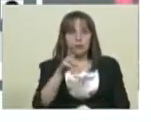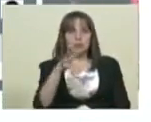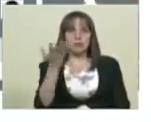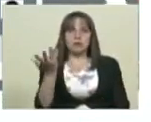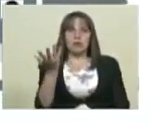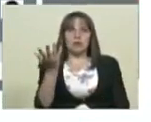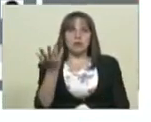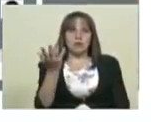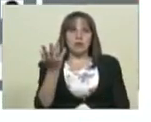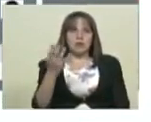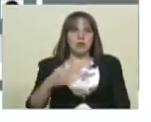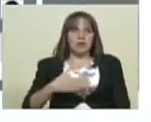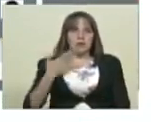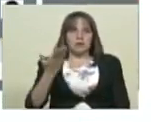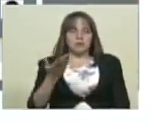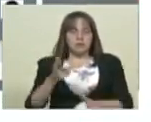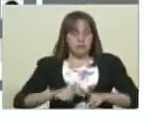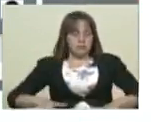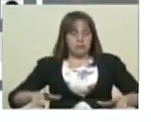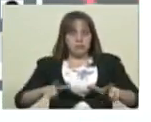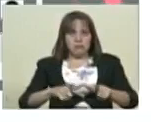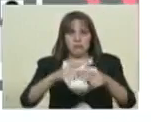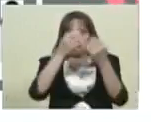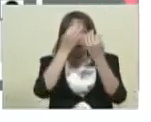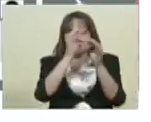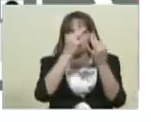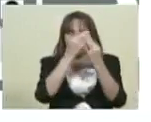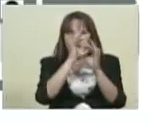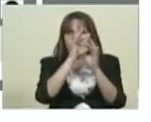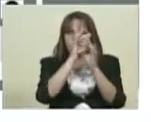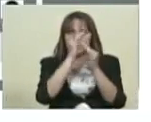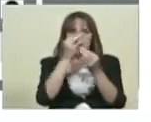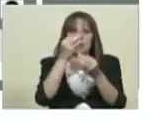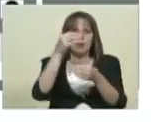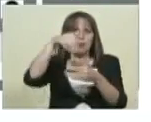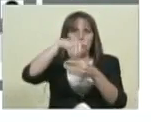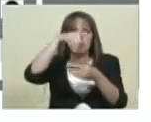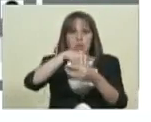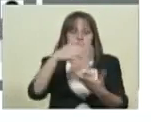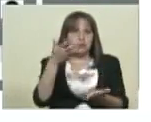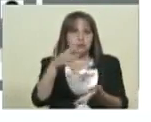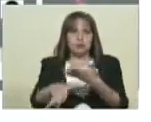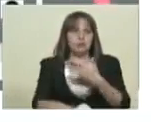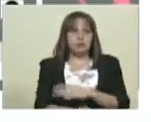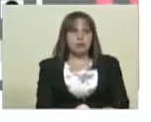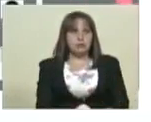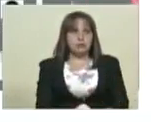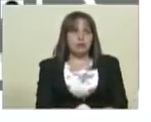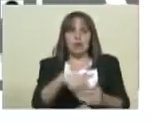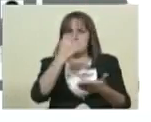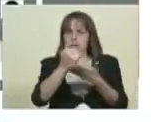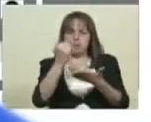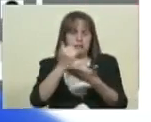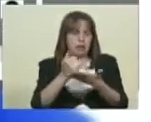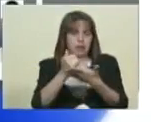cuántas personas votarán en su centro normal como siempre lo han hecho donde están inscritos?